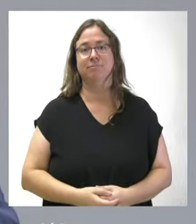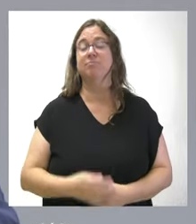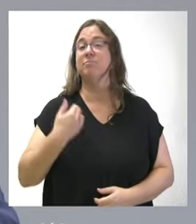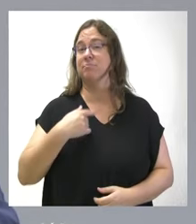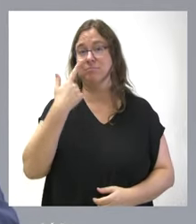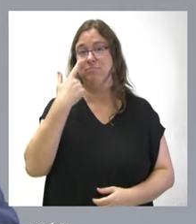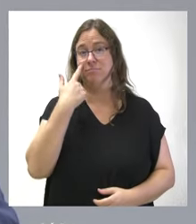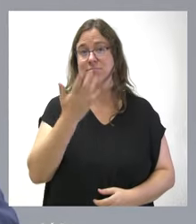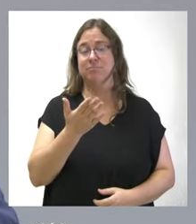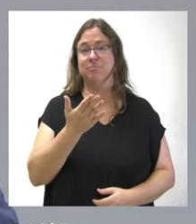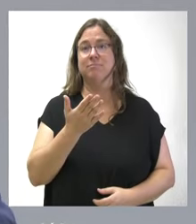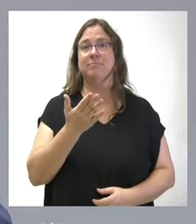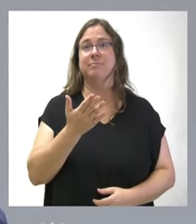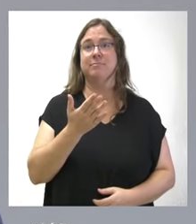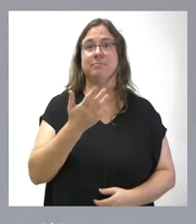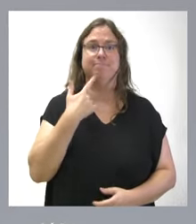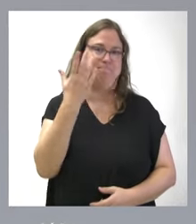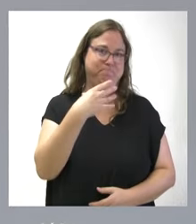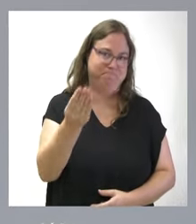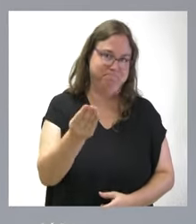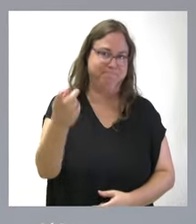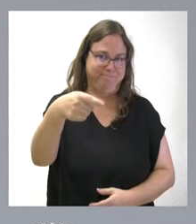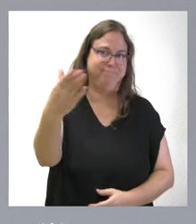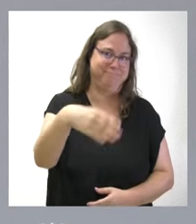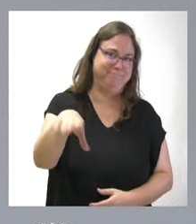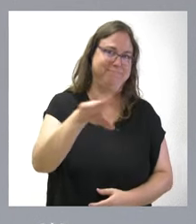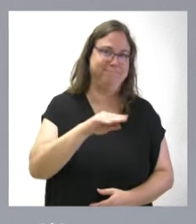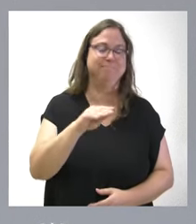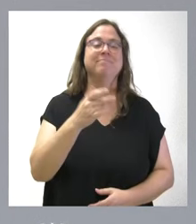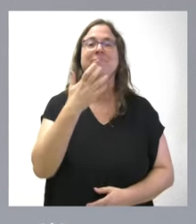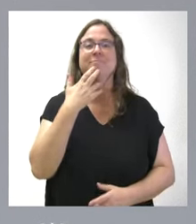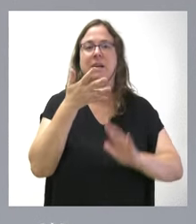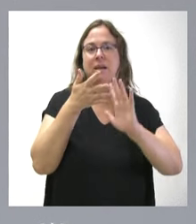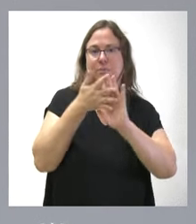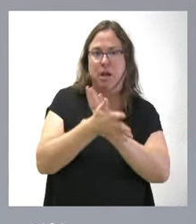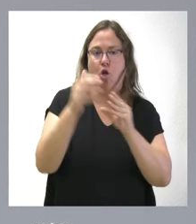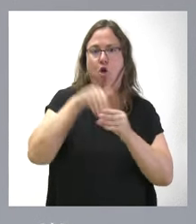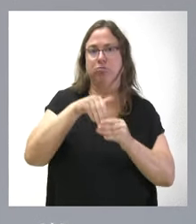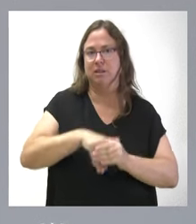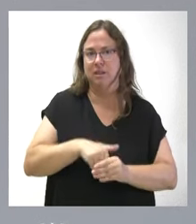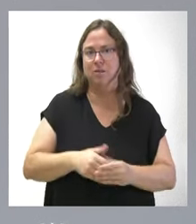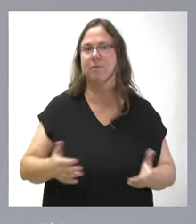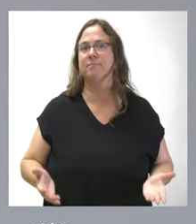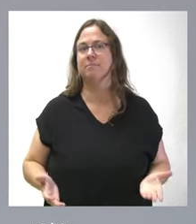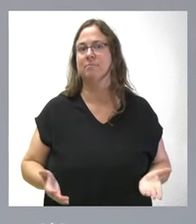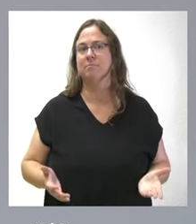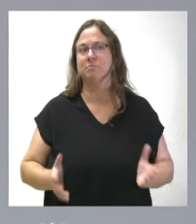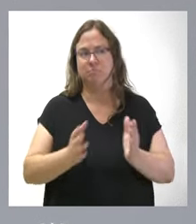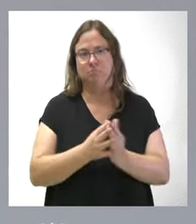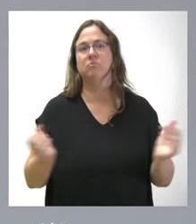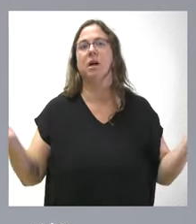podido ustedes comprender, tras la explicación y el contenido que tiene el acuerdo, es un acuerdo